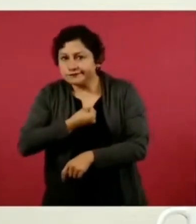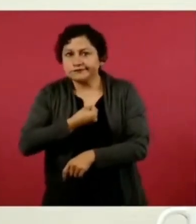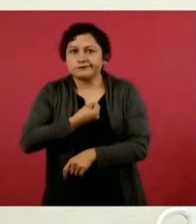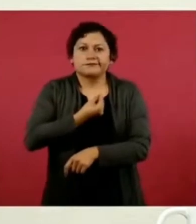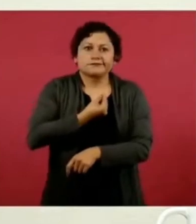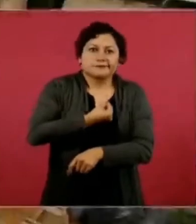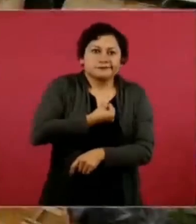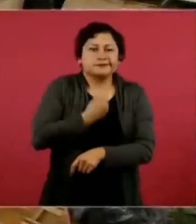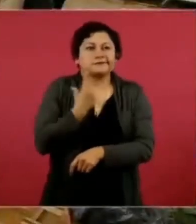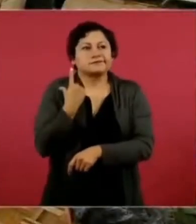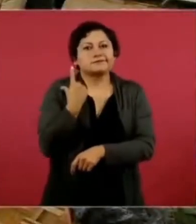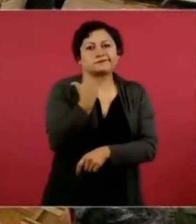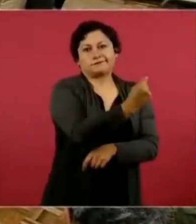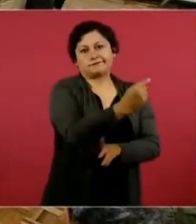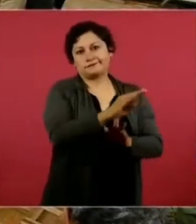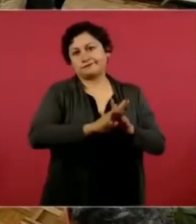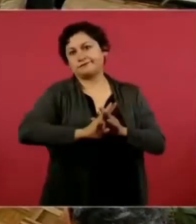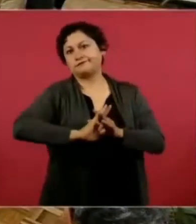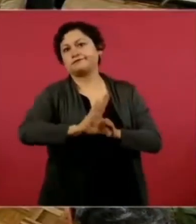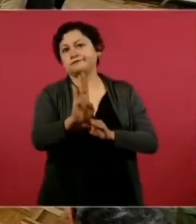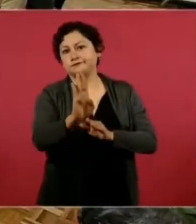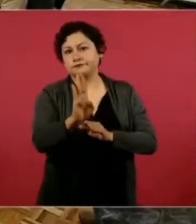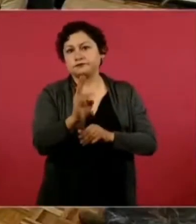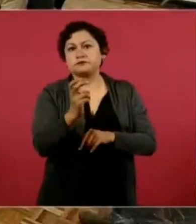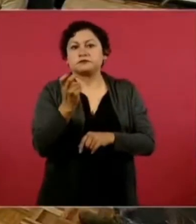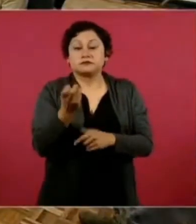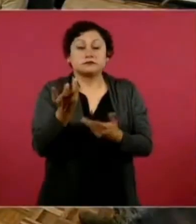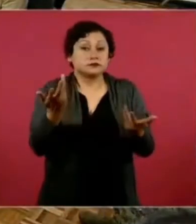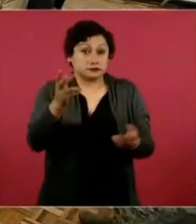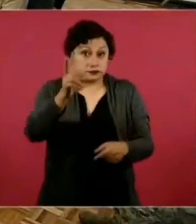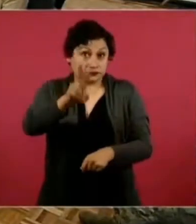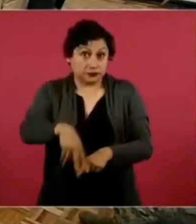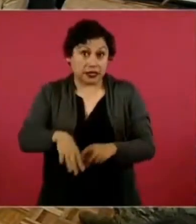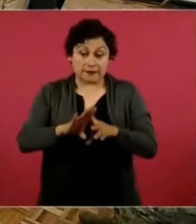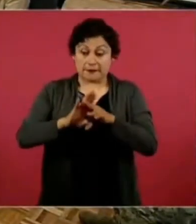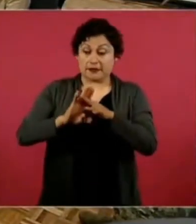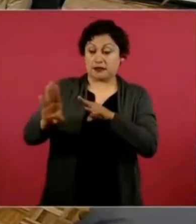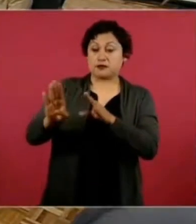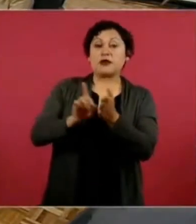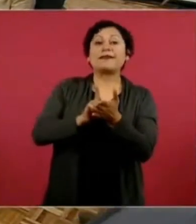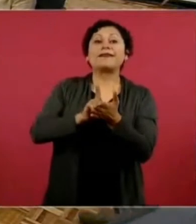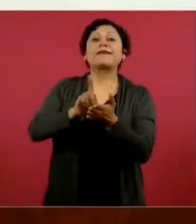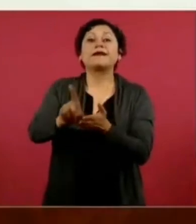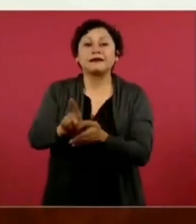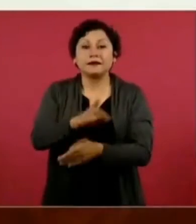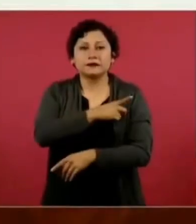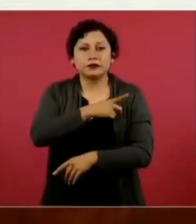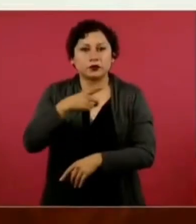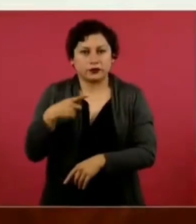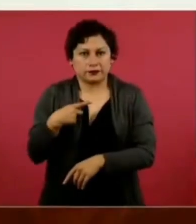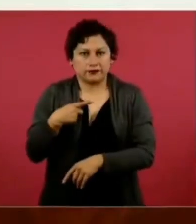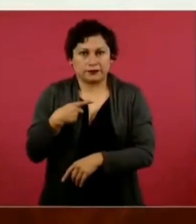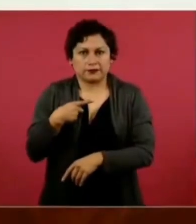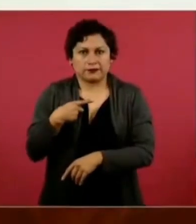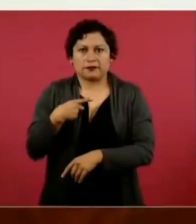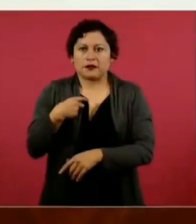y eso debe de ser un postulado